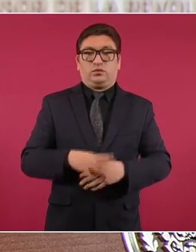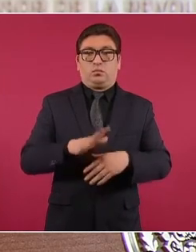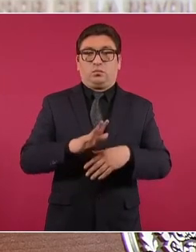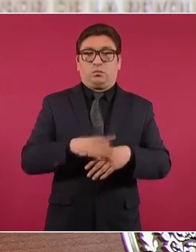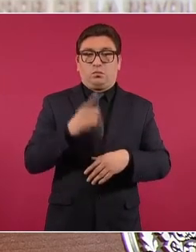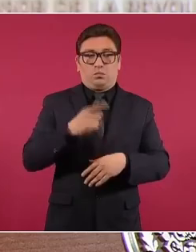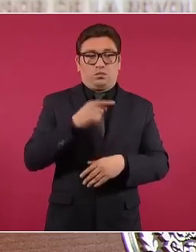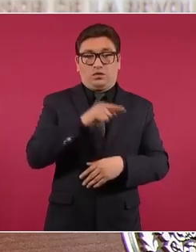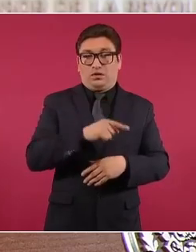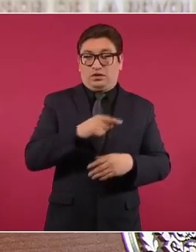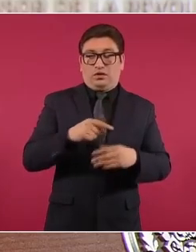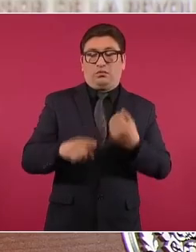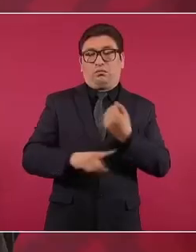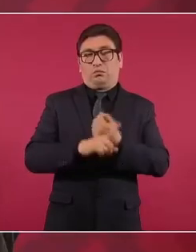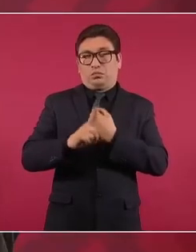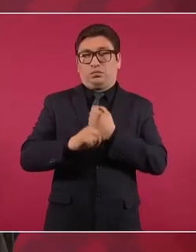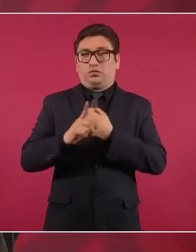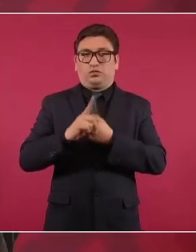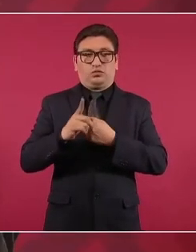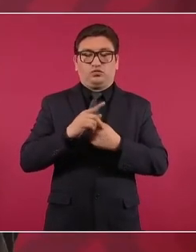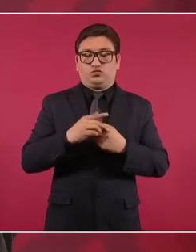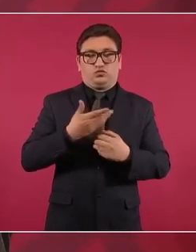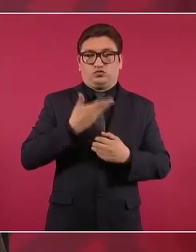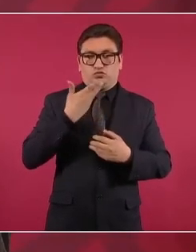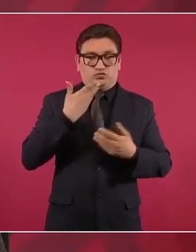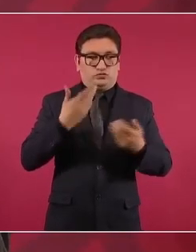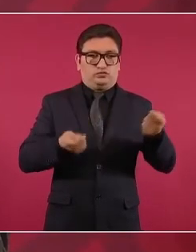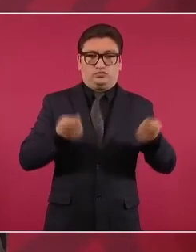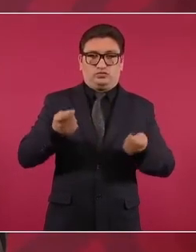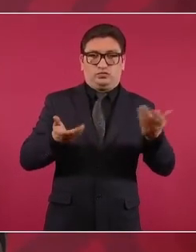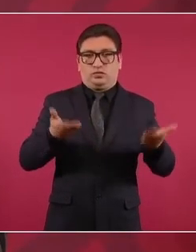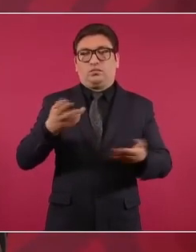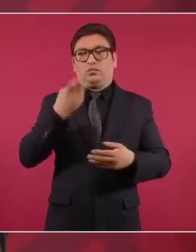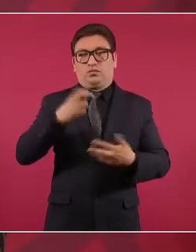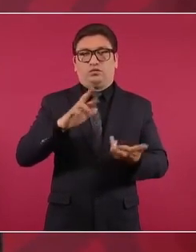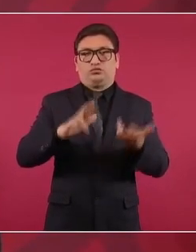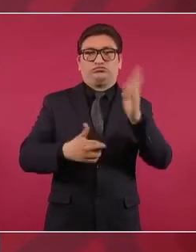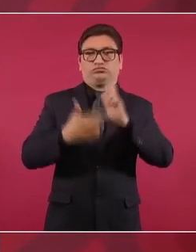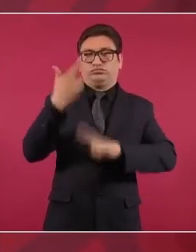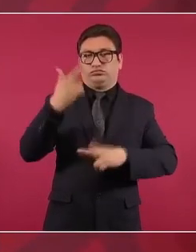inestabilidad, Por eso hay revoluciones.